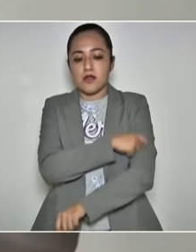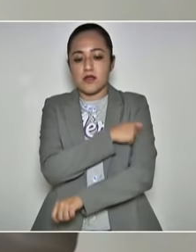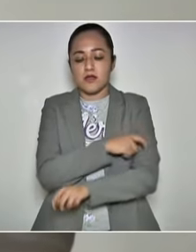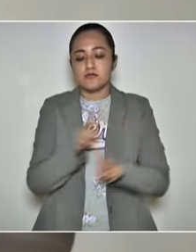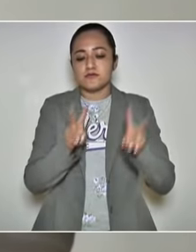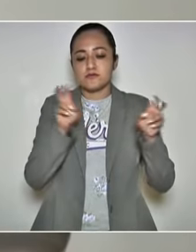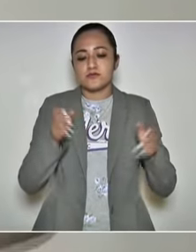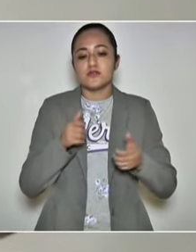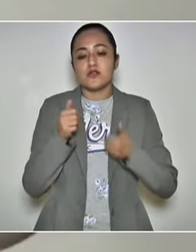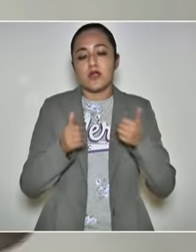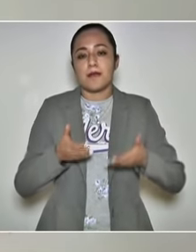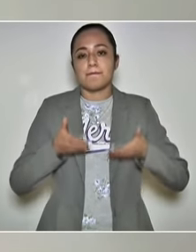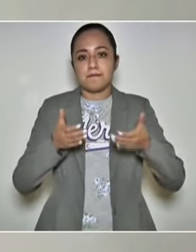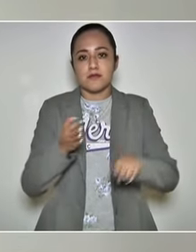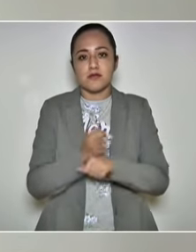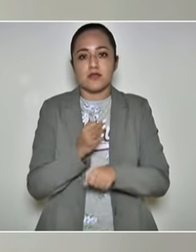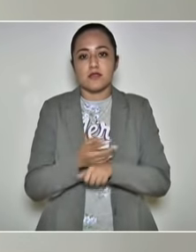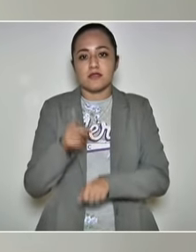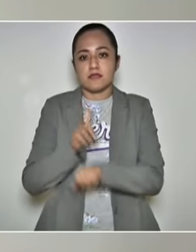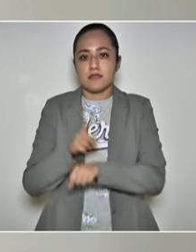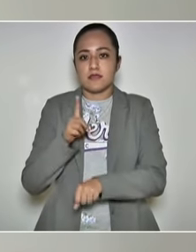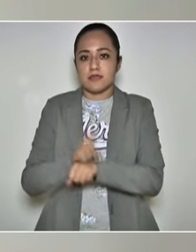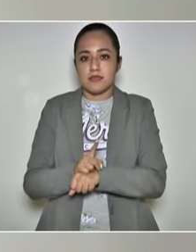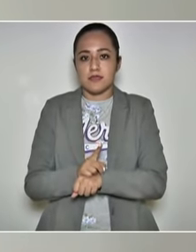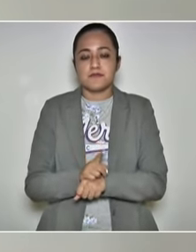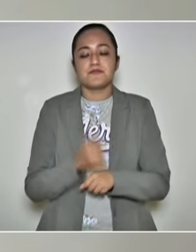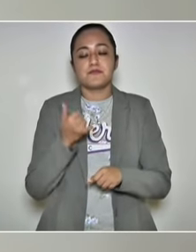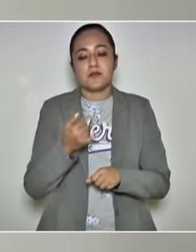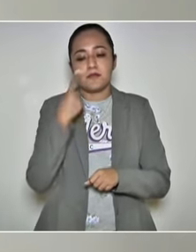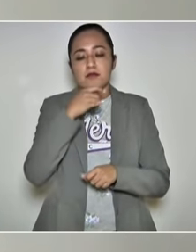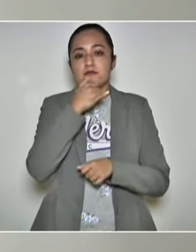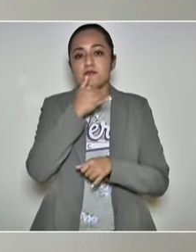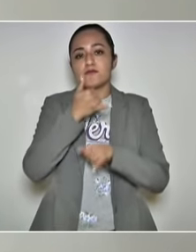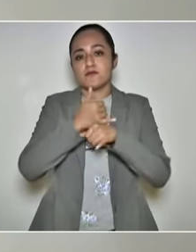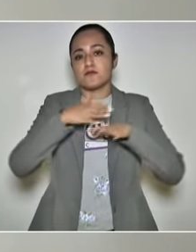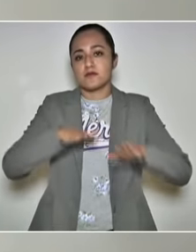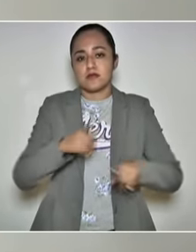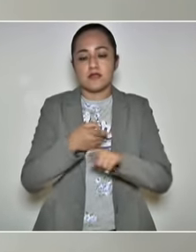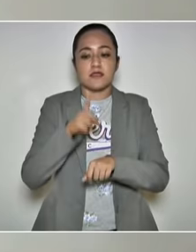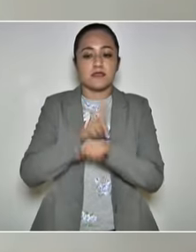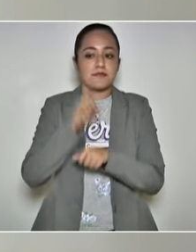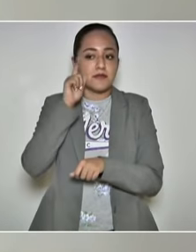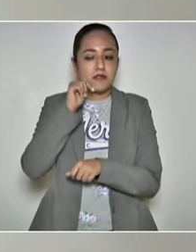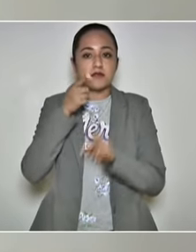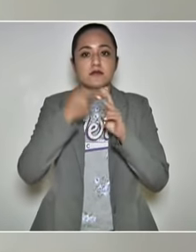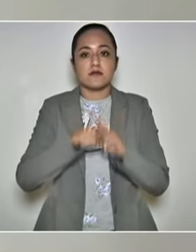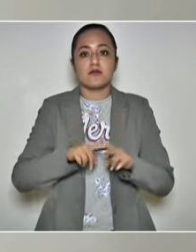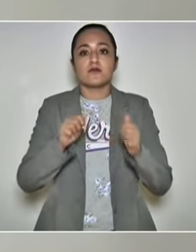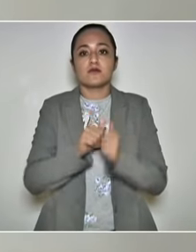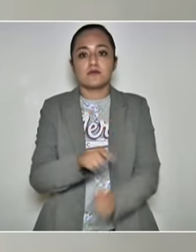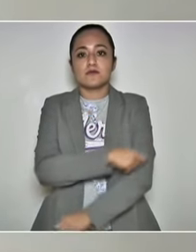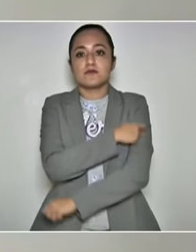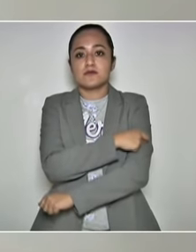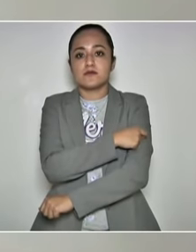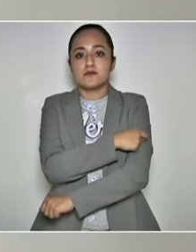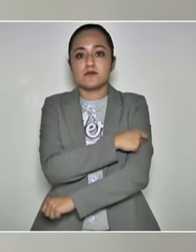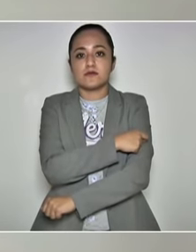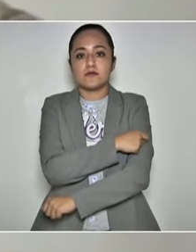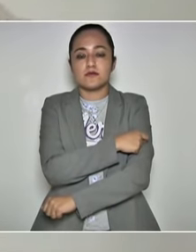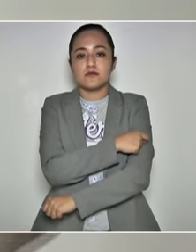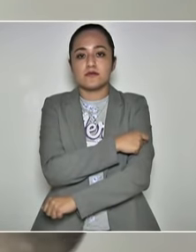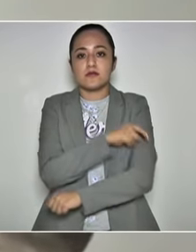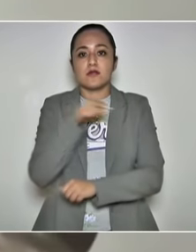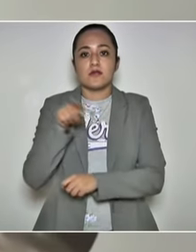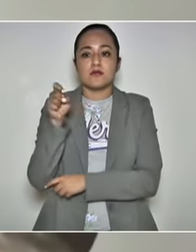Correcaminos continúa, ya es nuestro día a día. Y para informar que a partir del día de mañana empezamos la vacunación en